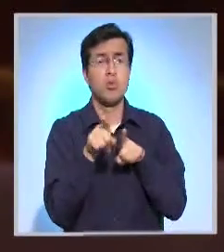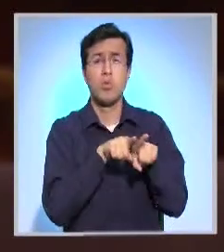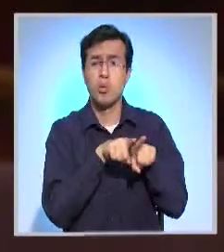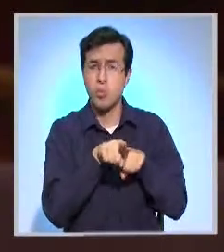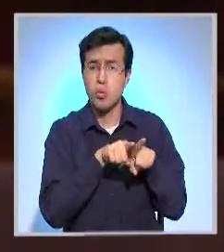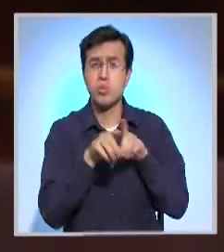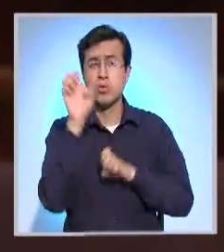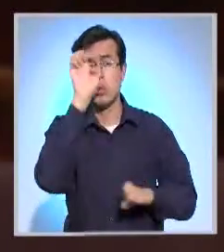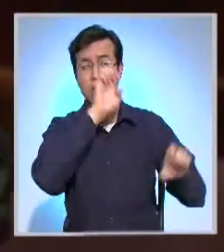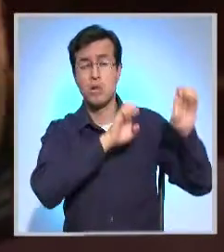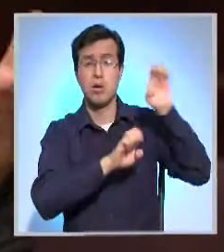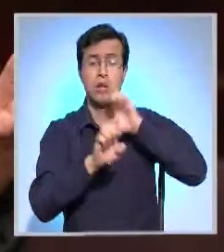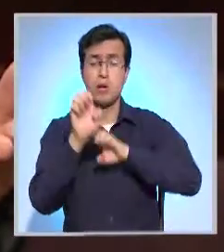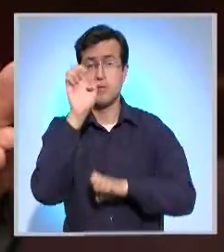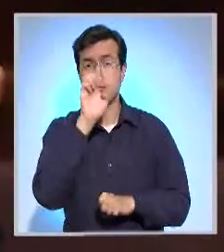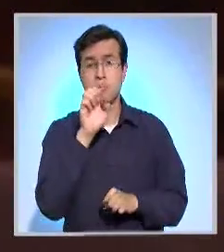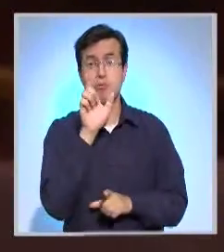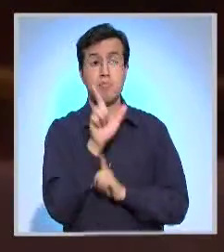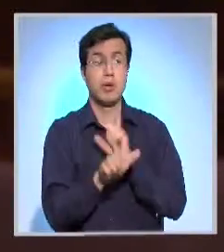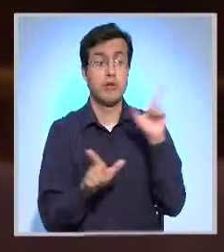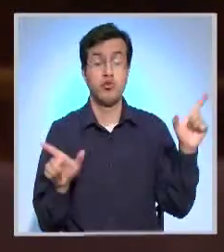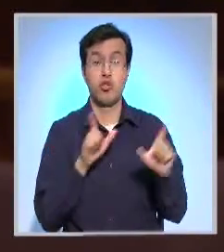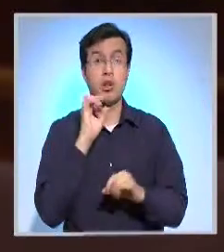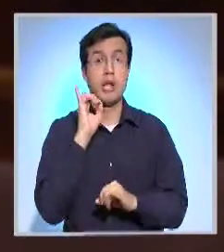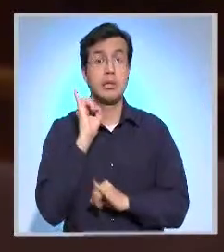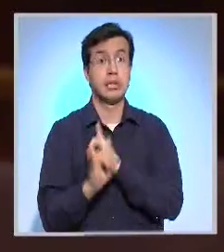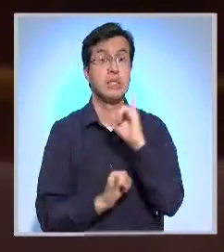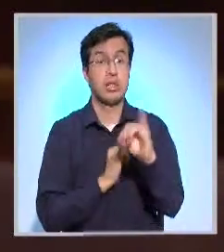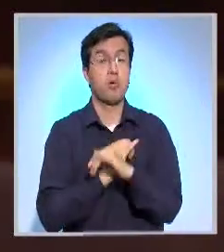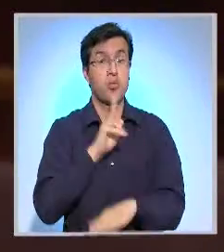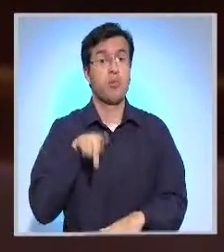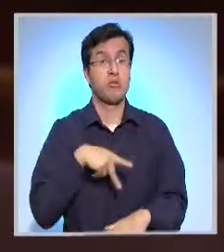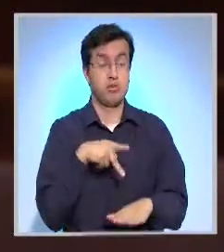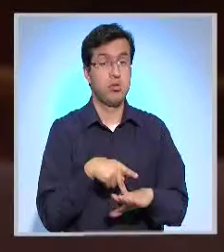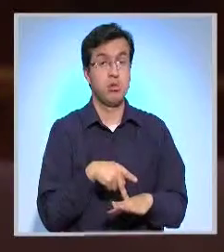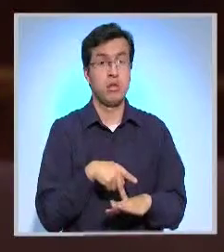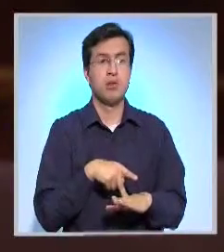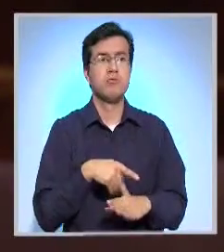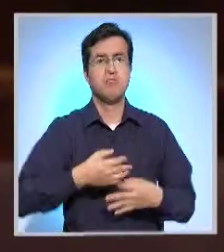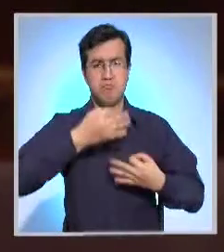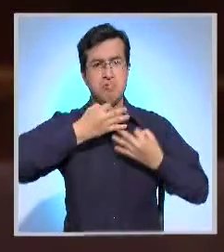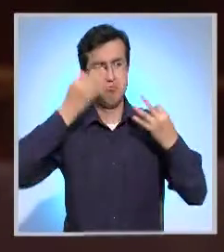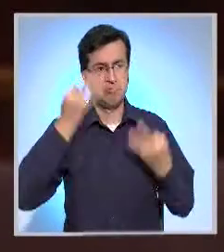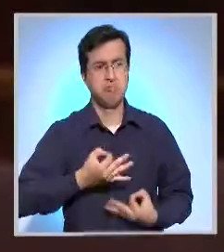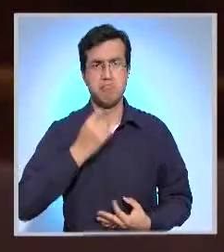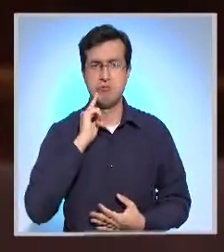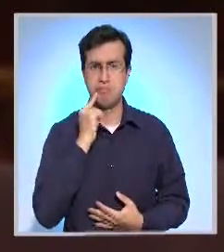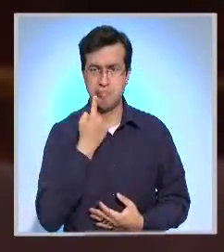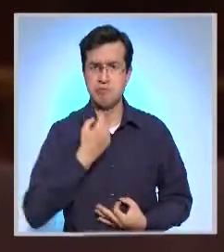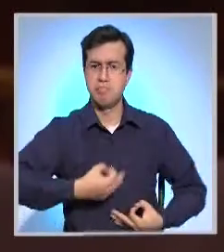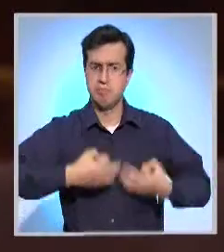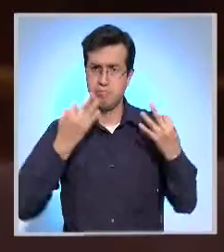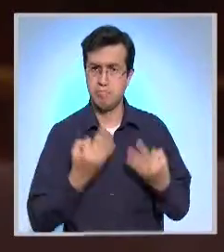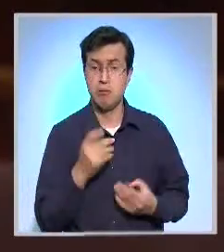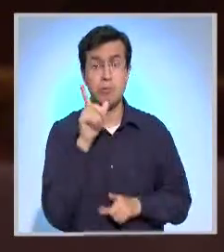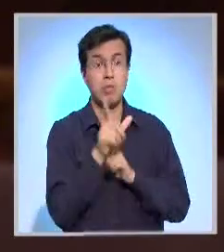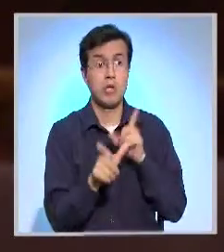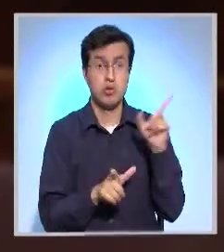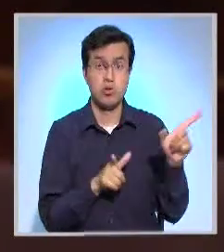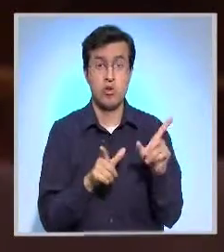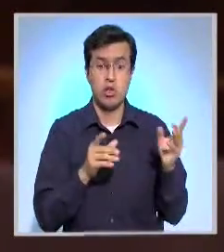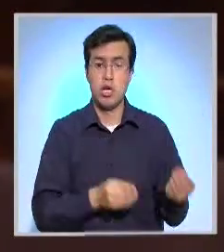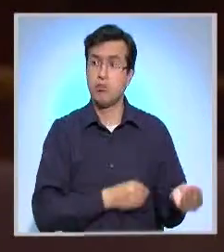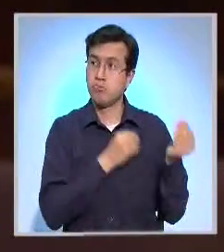personas, incluso de grado internacional, es decir, son concursos totalmente serios, donde realmente las personas que se hacen